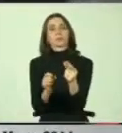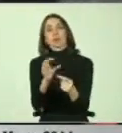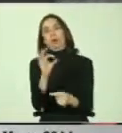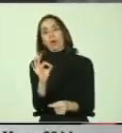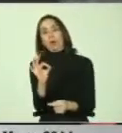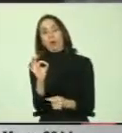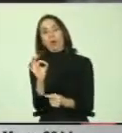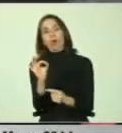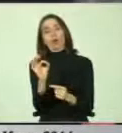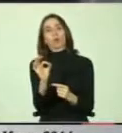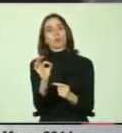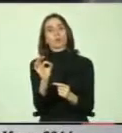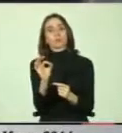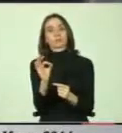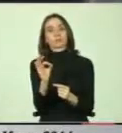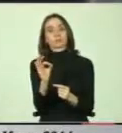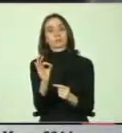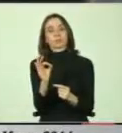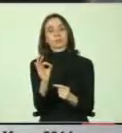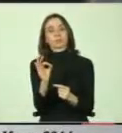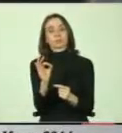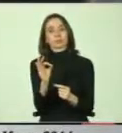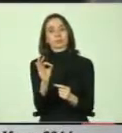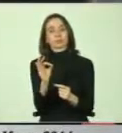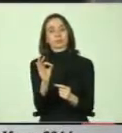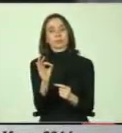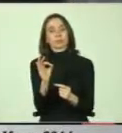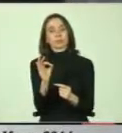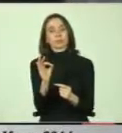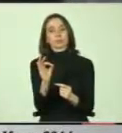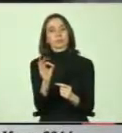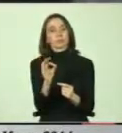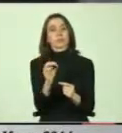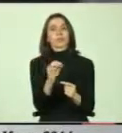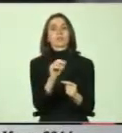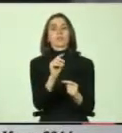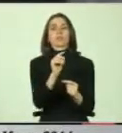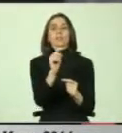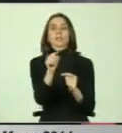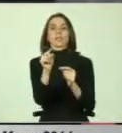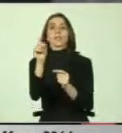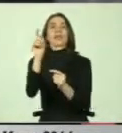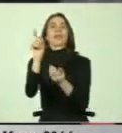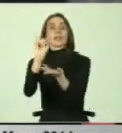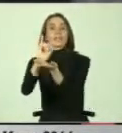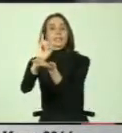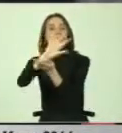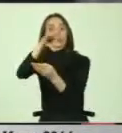o del diagnóstico realizado por los mismos actores de justicia,